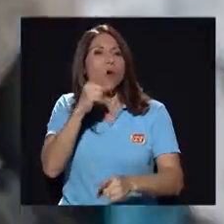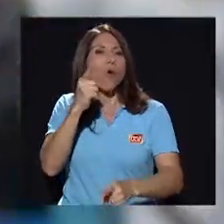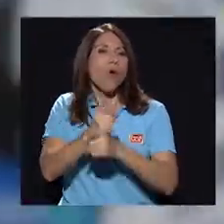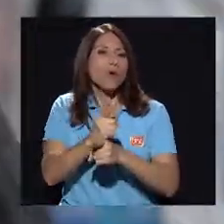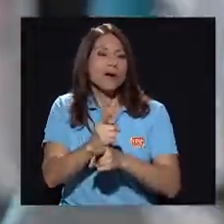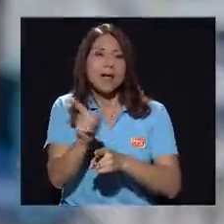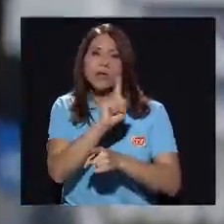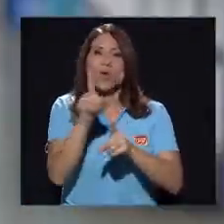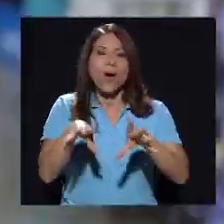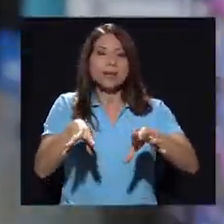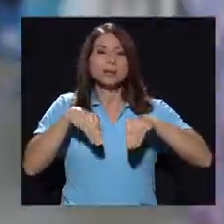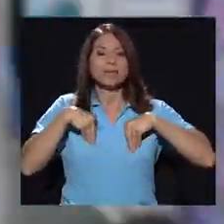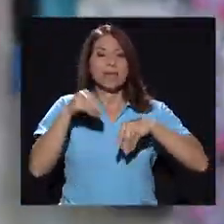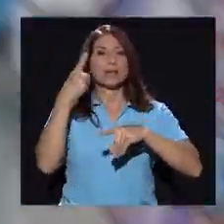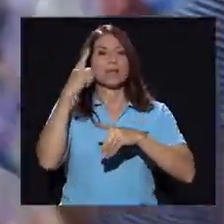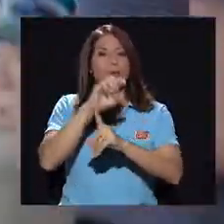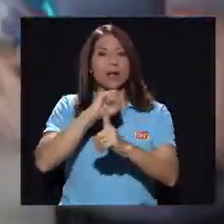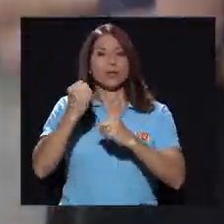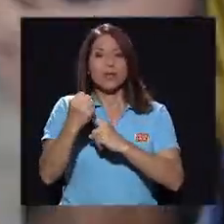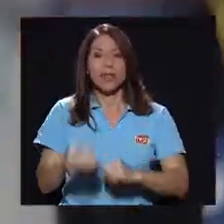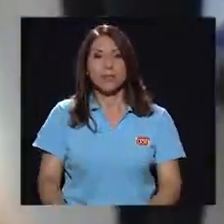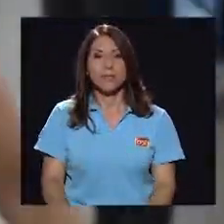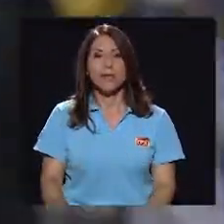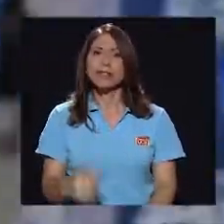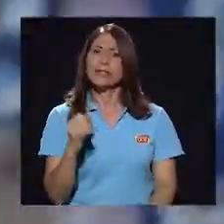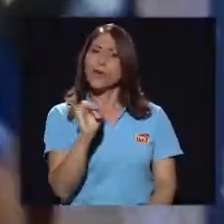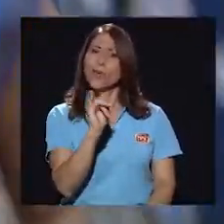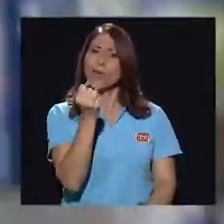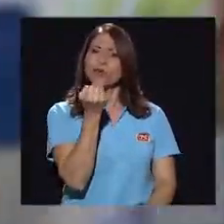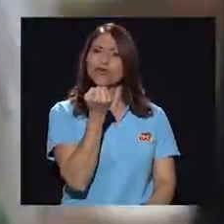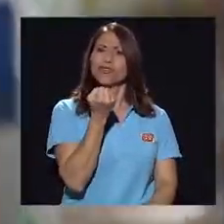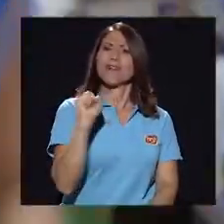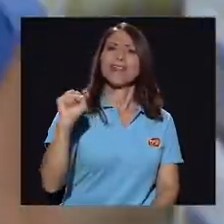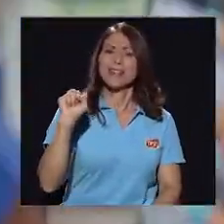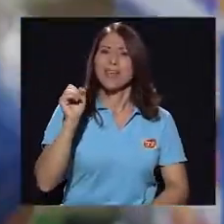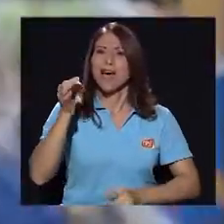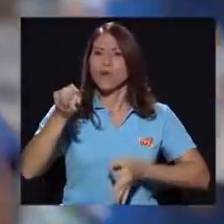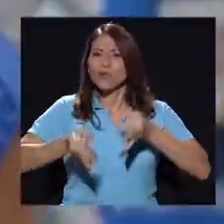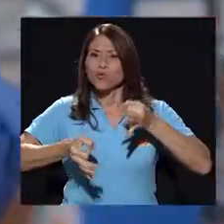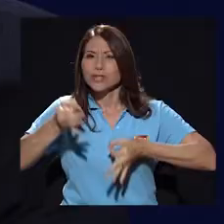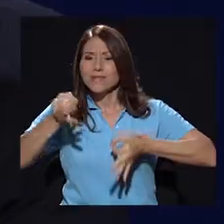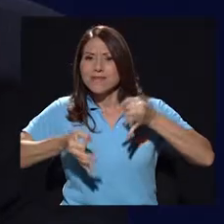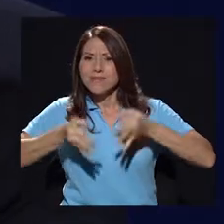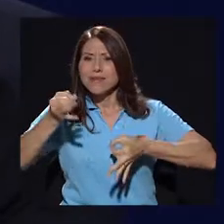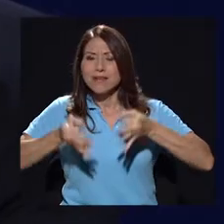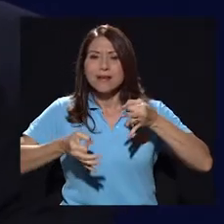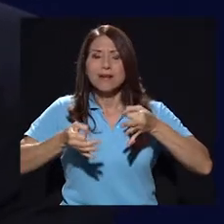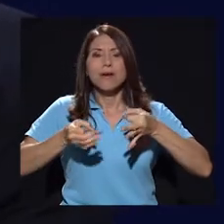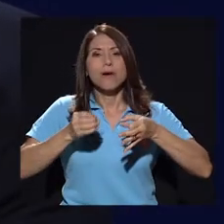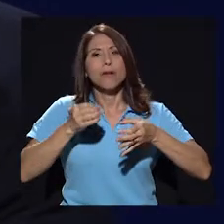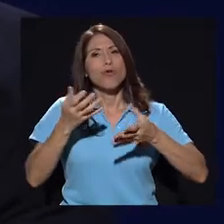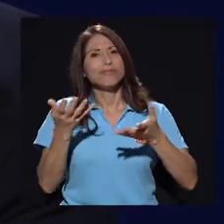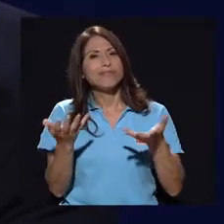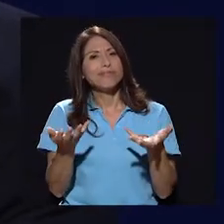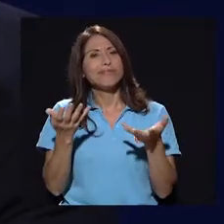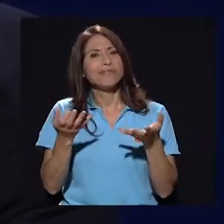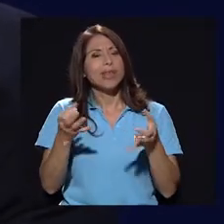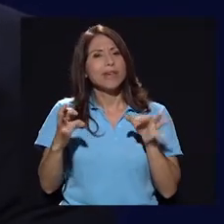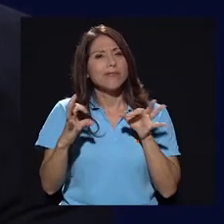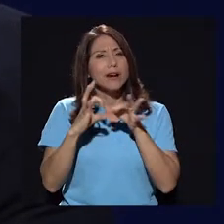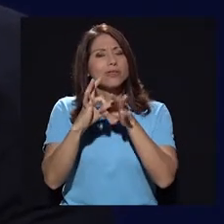por la sociedad. ¿Es una rebeldía, digamos, justificada o más bien